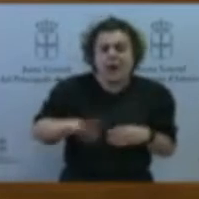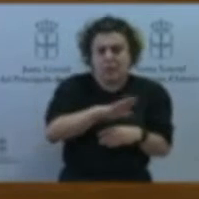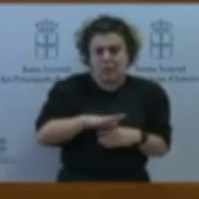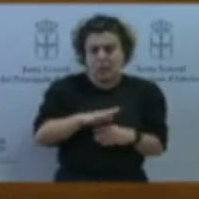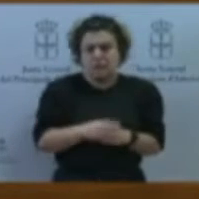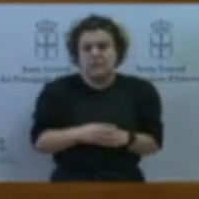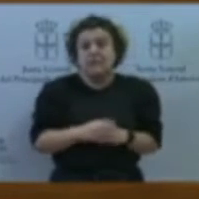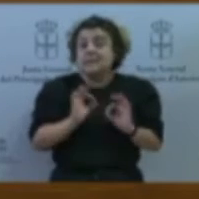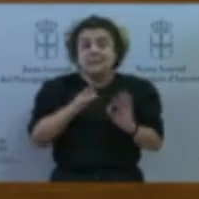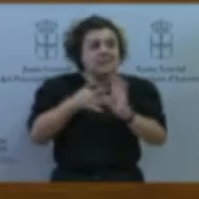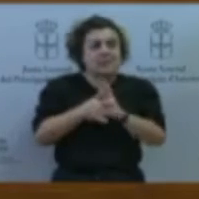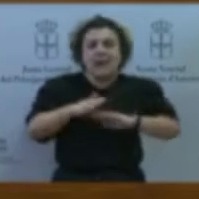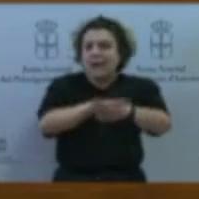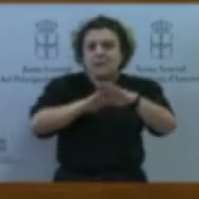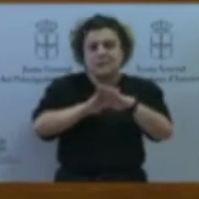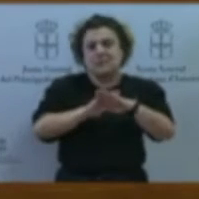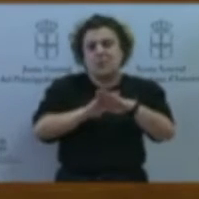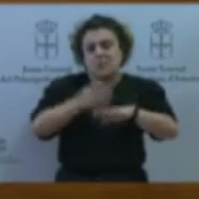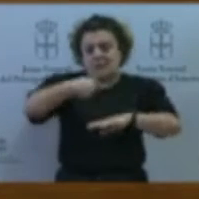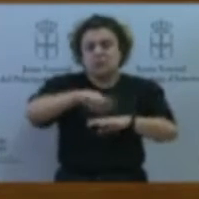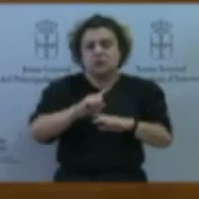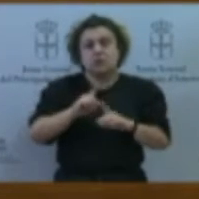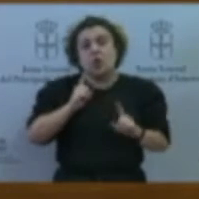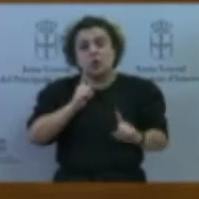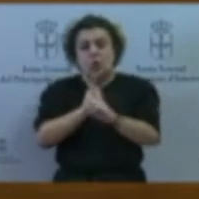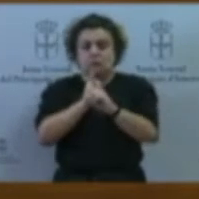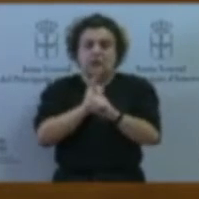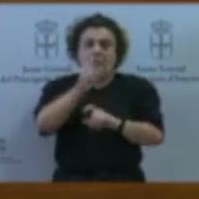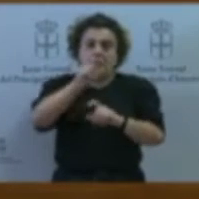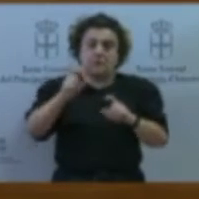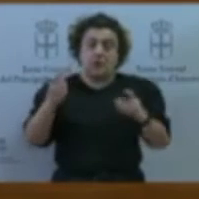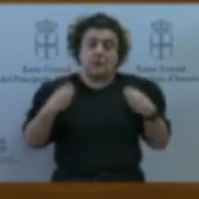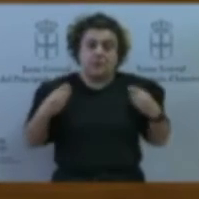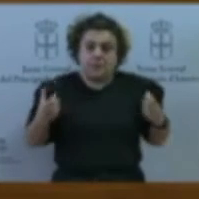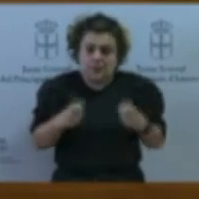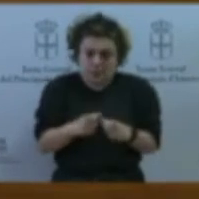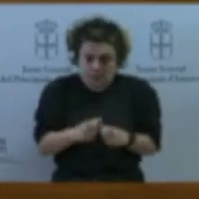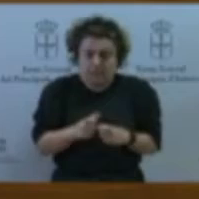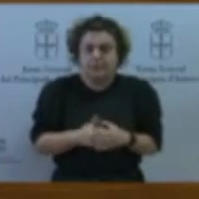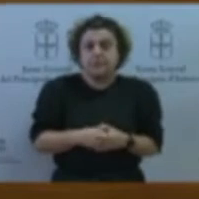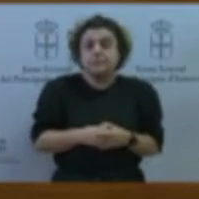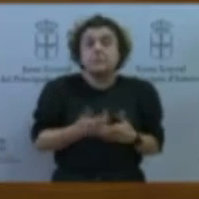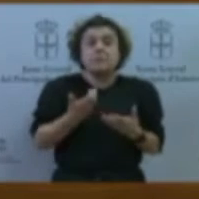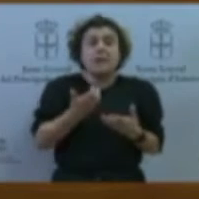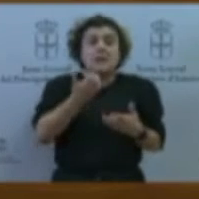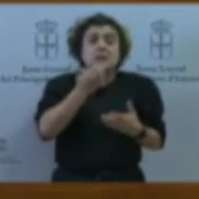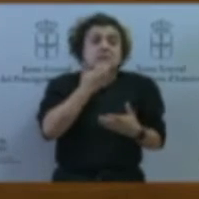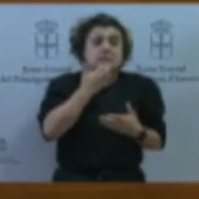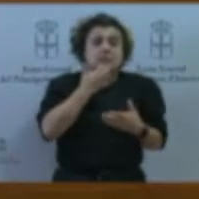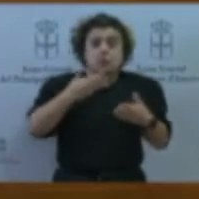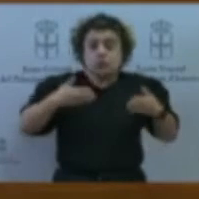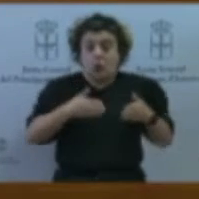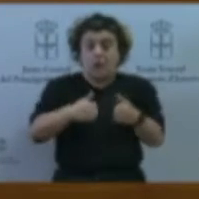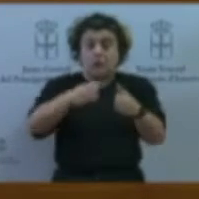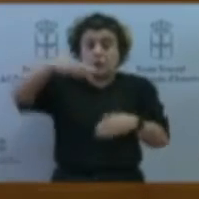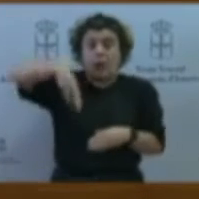despoblación. Es si cae y se corta la M30 o se corta la Y, si la respuesta